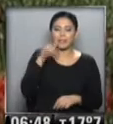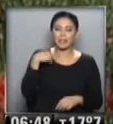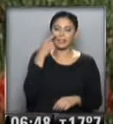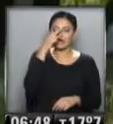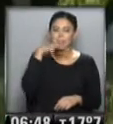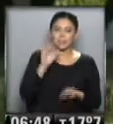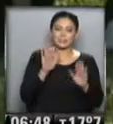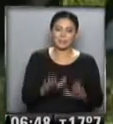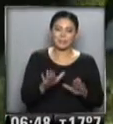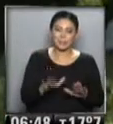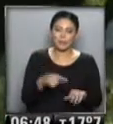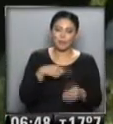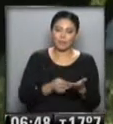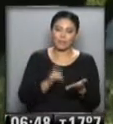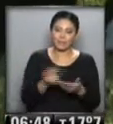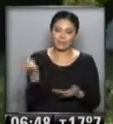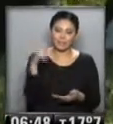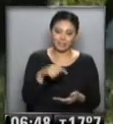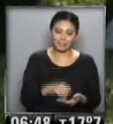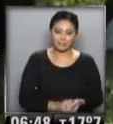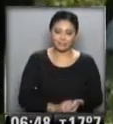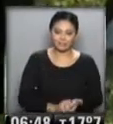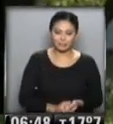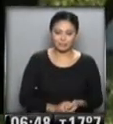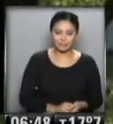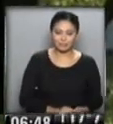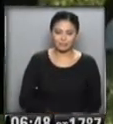esperamos en unos segunditos nada más. Con nadie así.